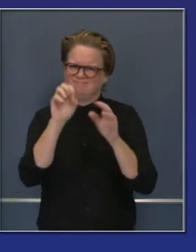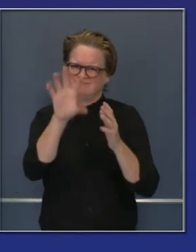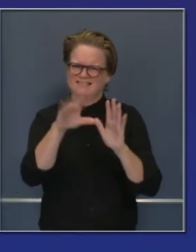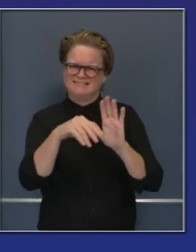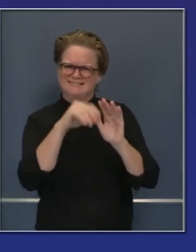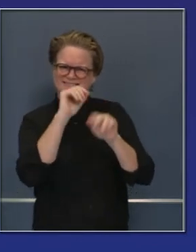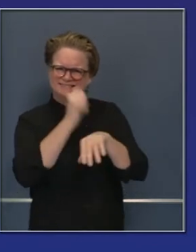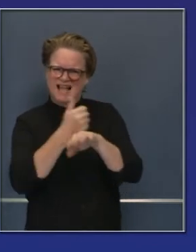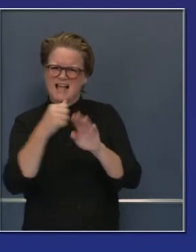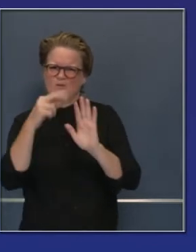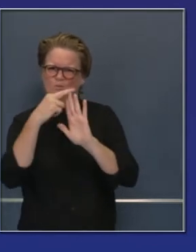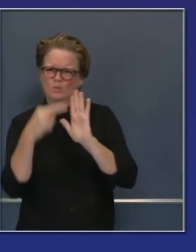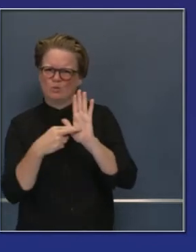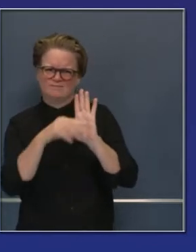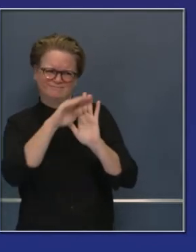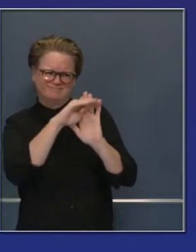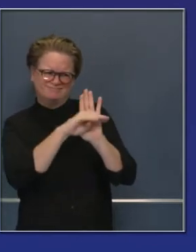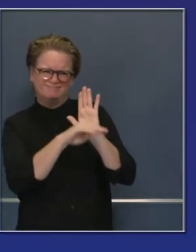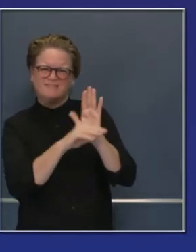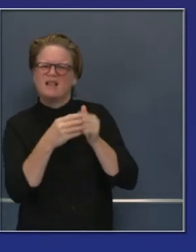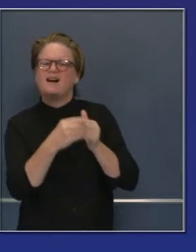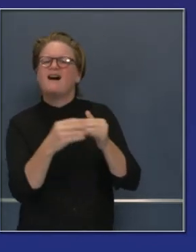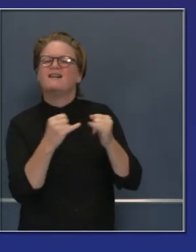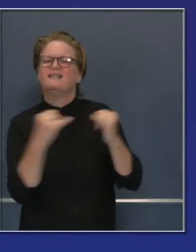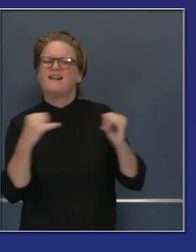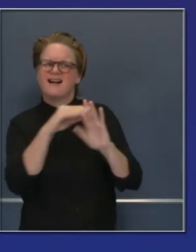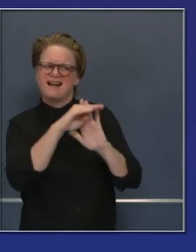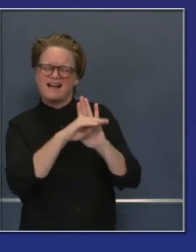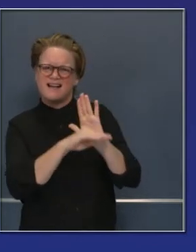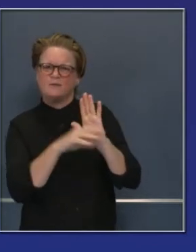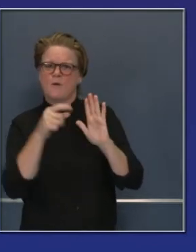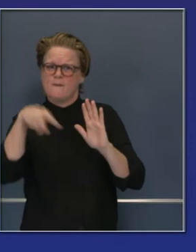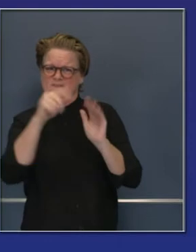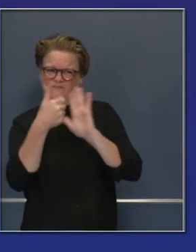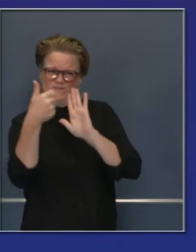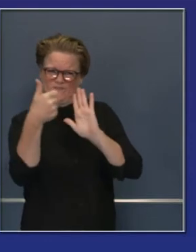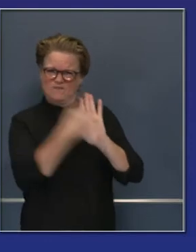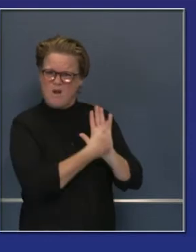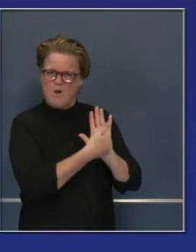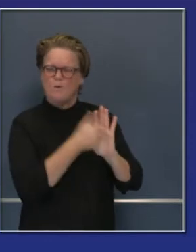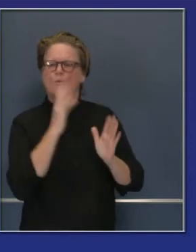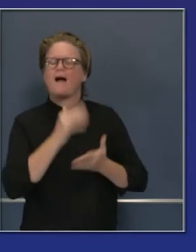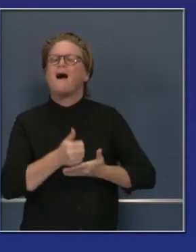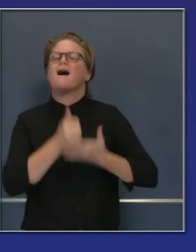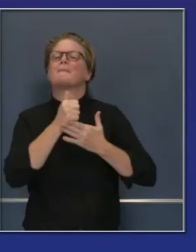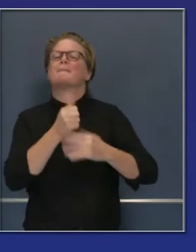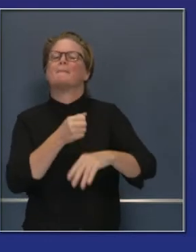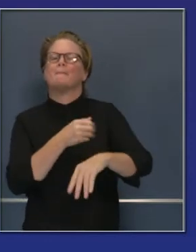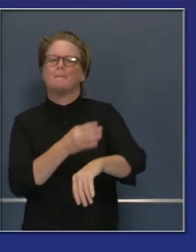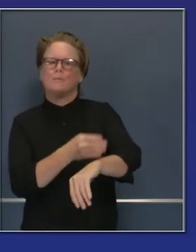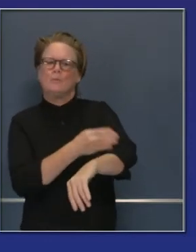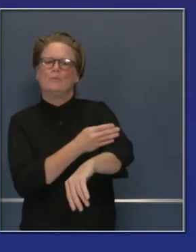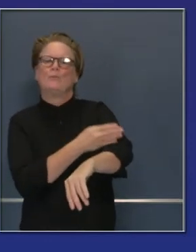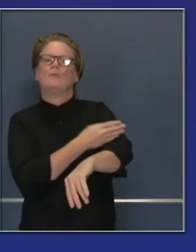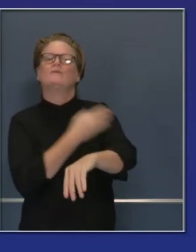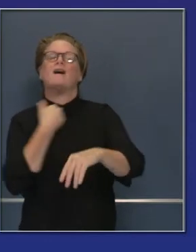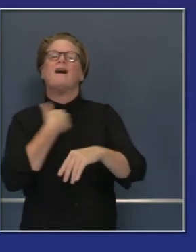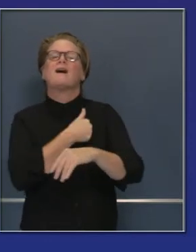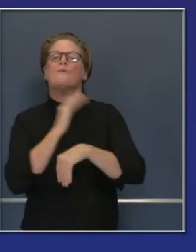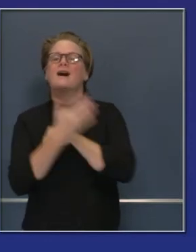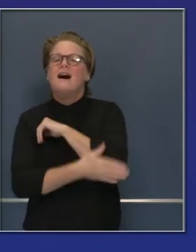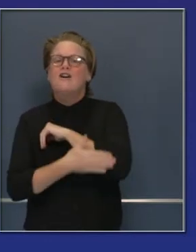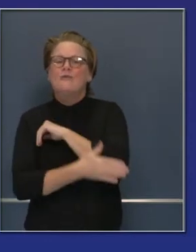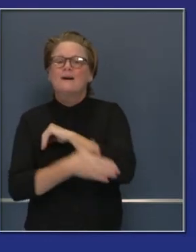como debe funcionar. Se está logrando progreso cuando vimos una estabilización en los índices. Entonces, movimiento a